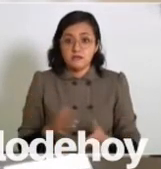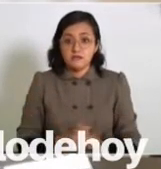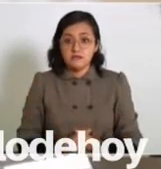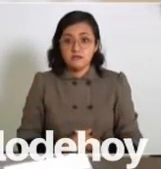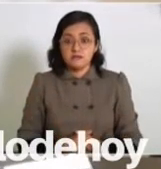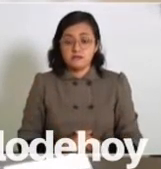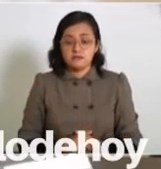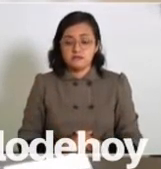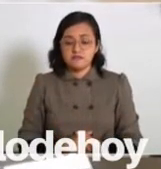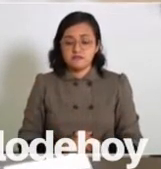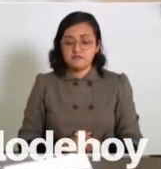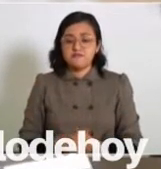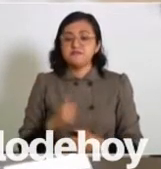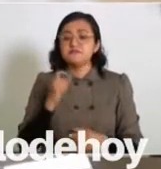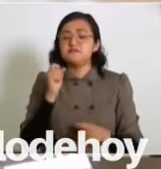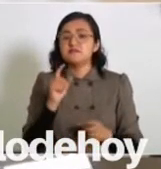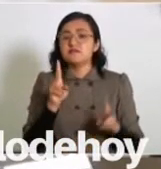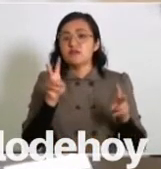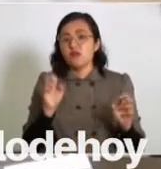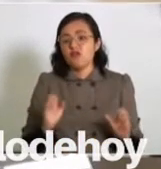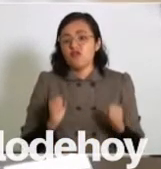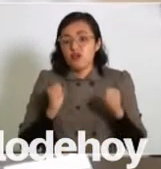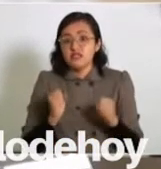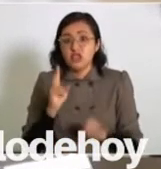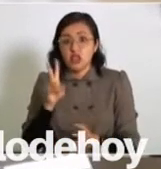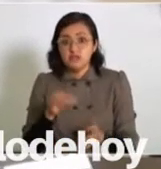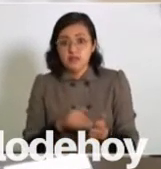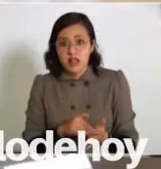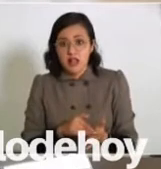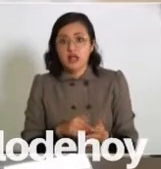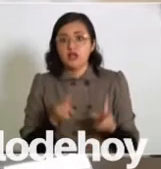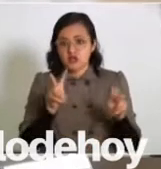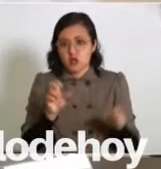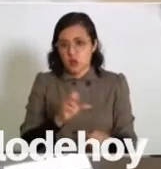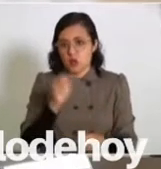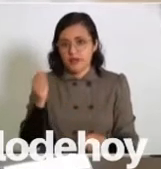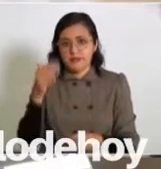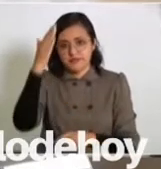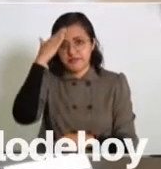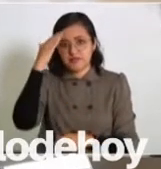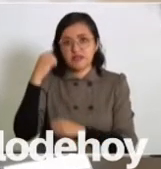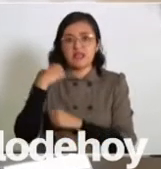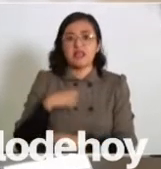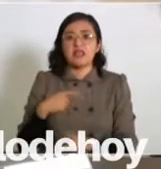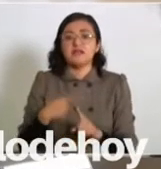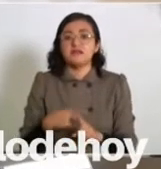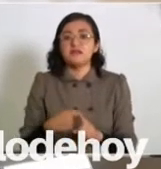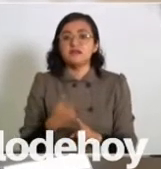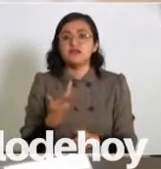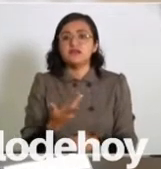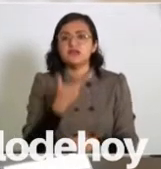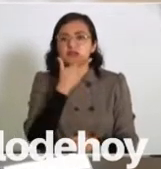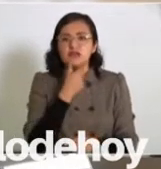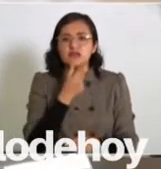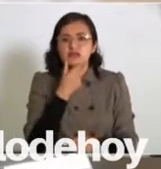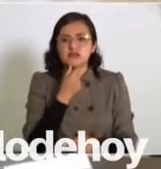Fuerza 2000, otra organización, es liderada por el señor